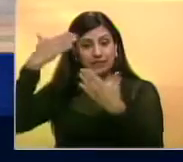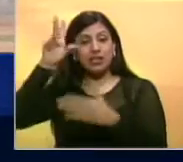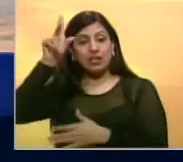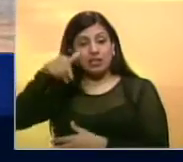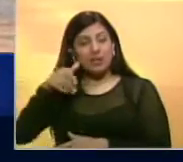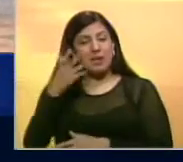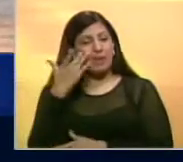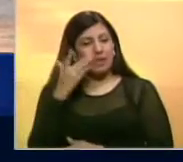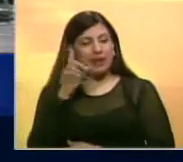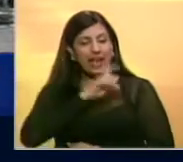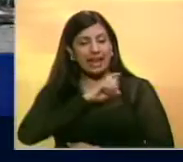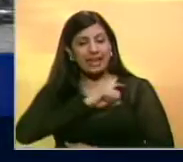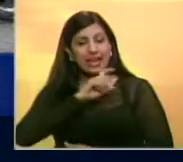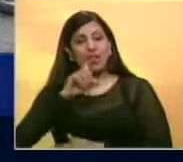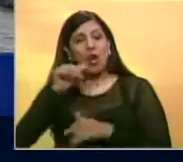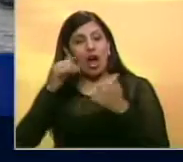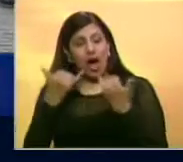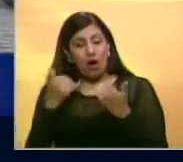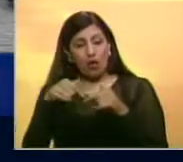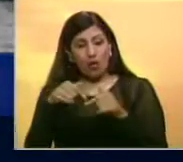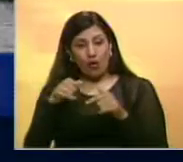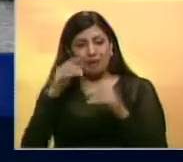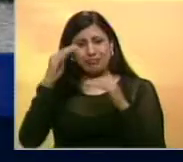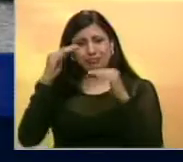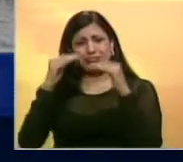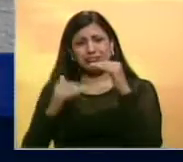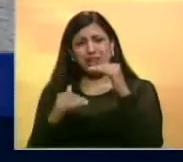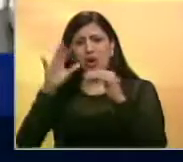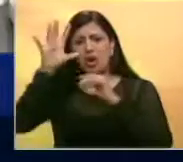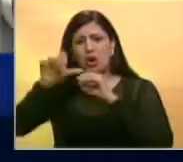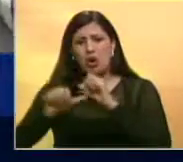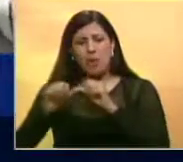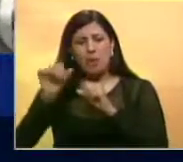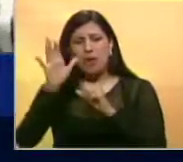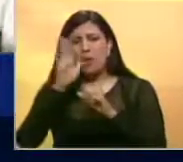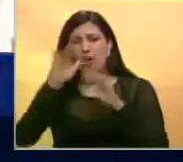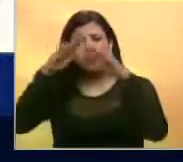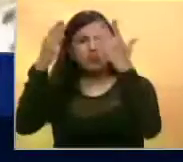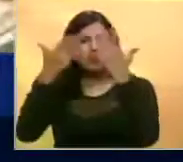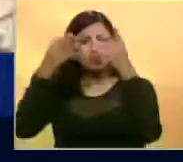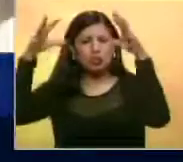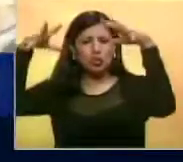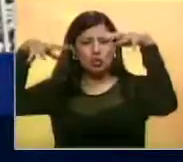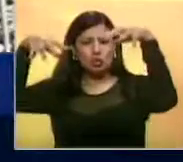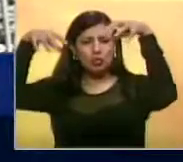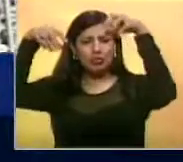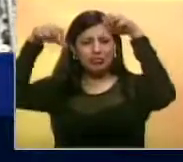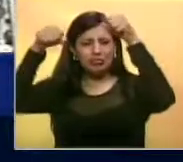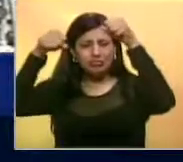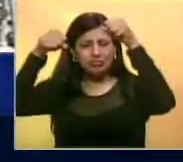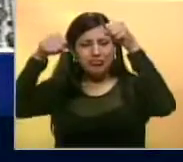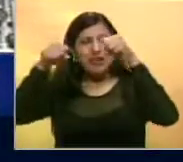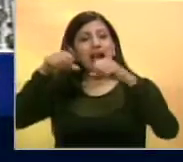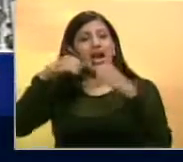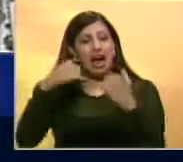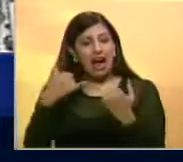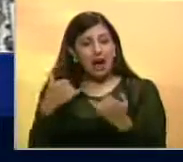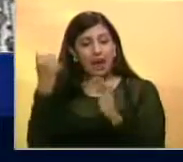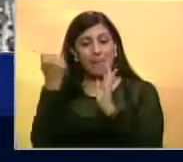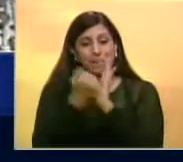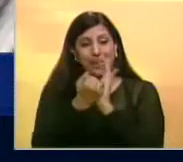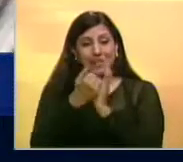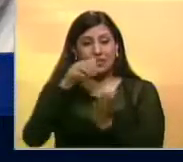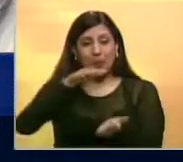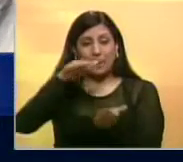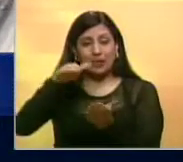aseguró que por ser enero estadísticamente el mes de menor consumo de energía a nivel mundial y con una oferta como esa, la del precio